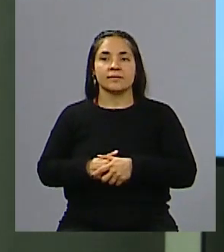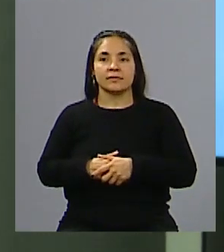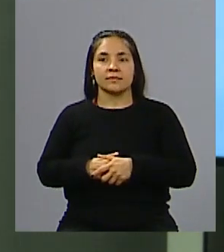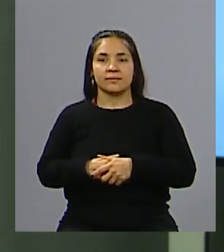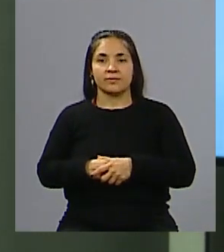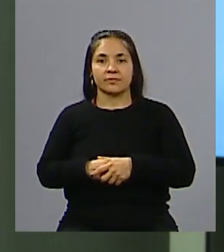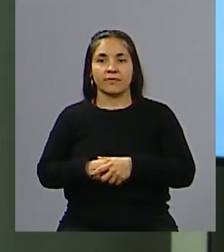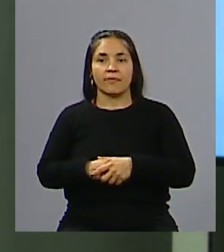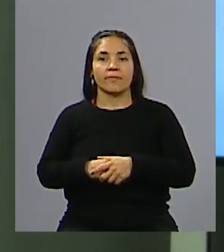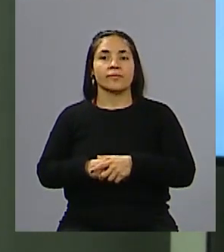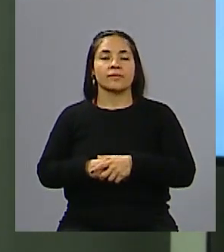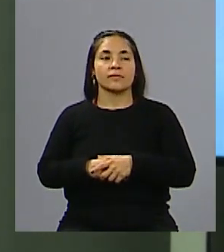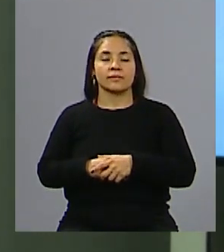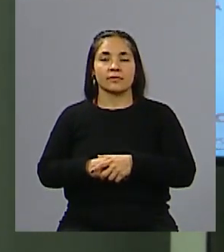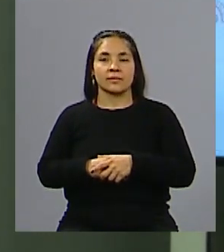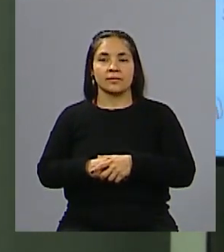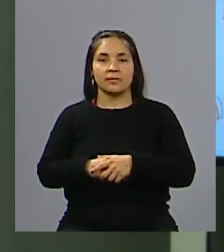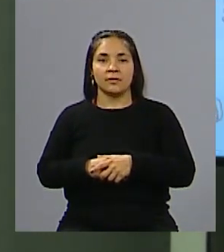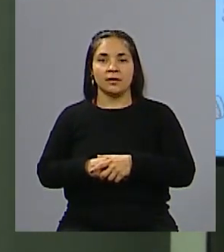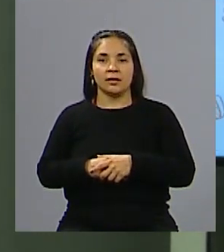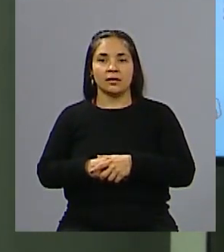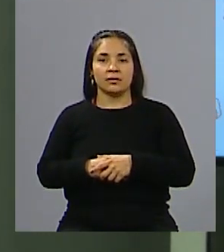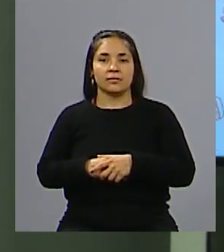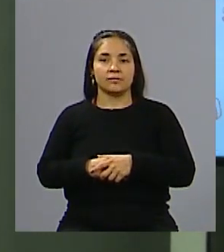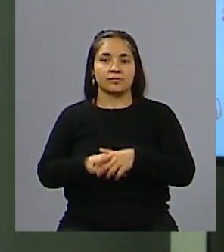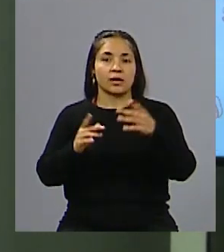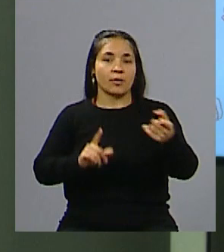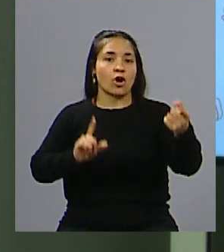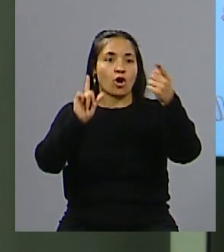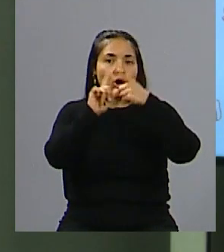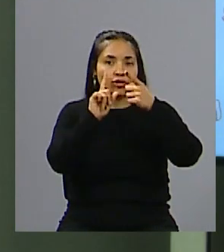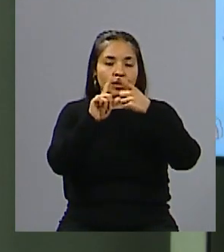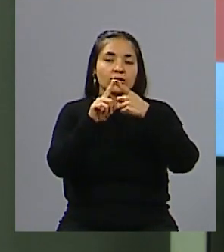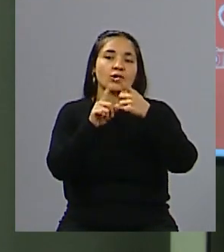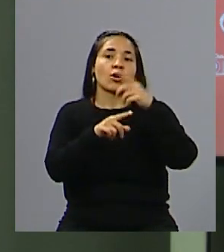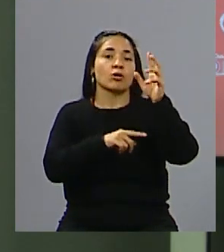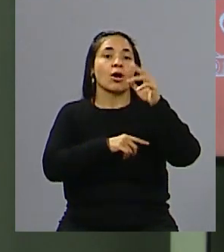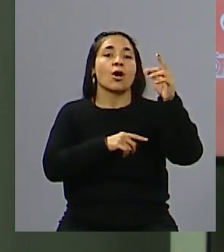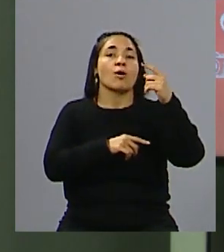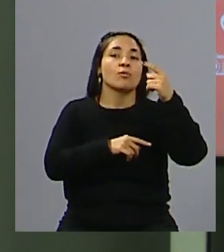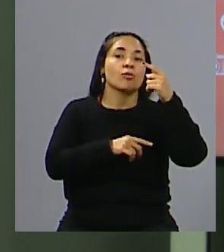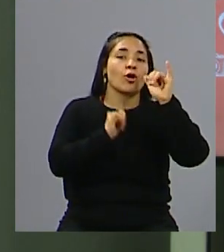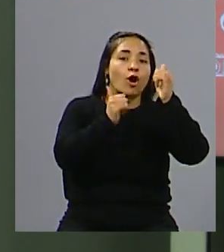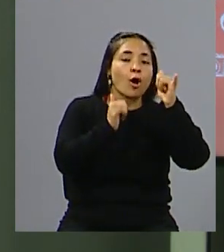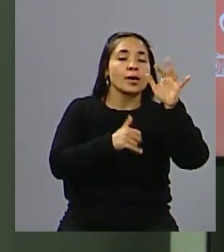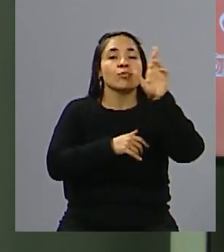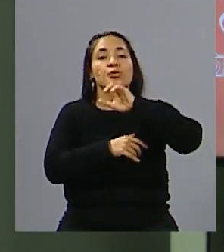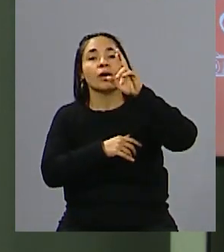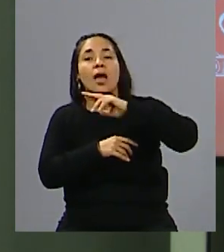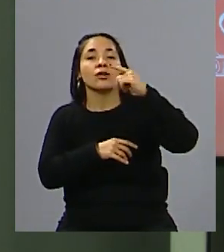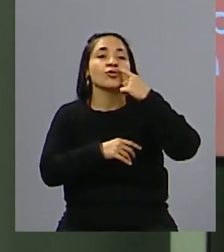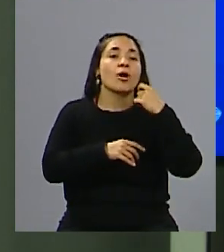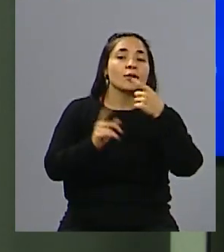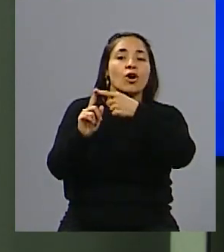esta tarea de estar en contacto con jóvenes, con mujeres, con hombres, ¿cómo es el trabajo que vienen